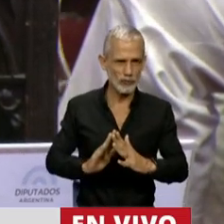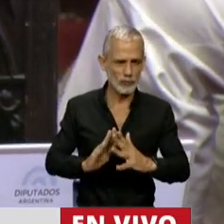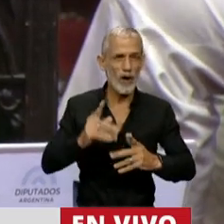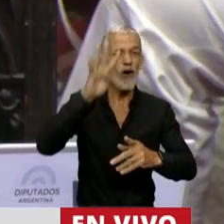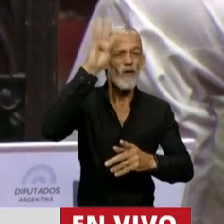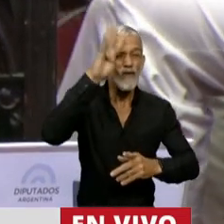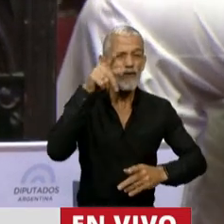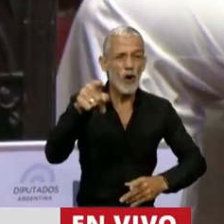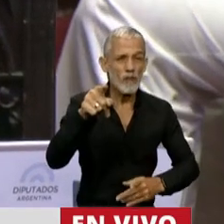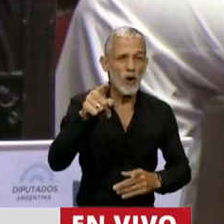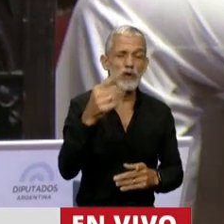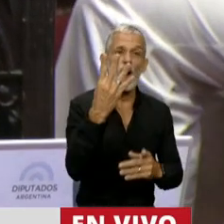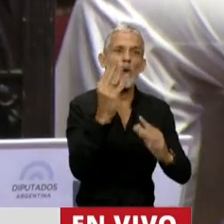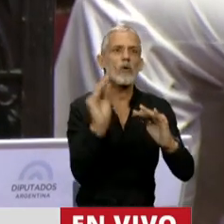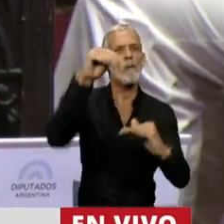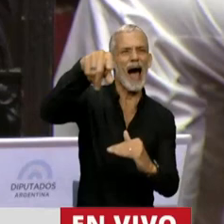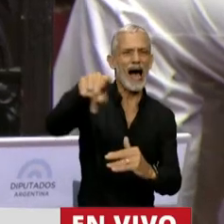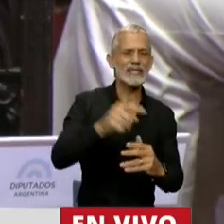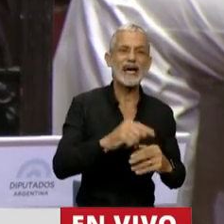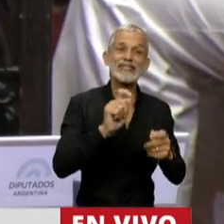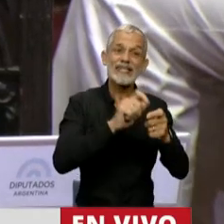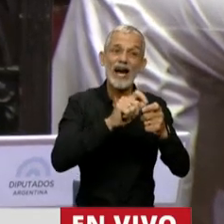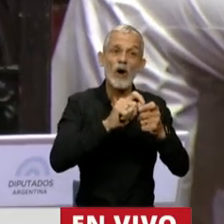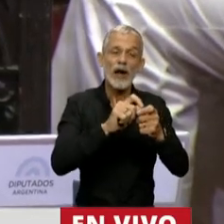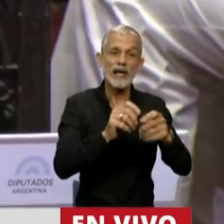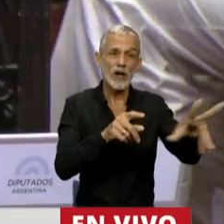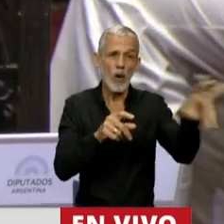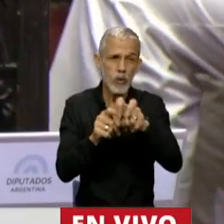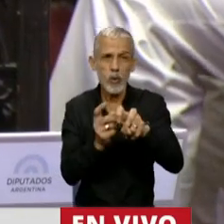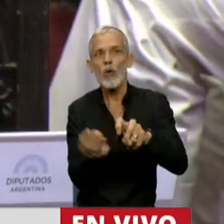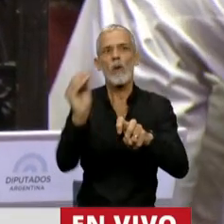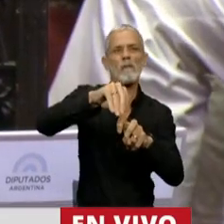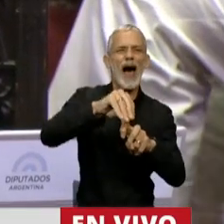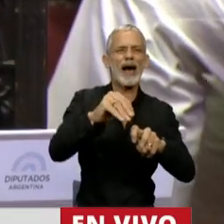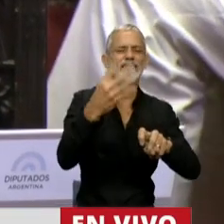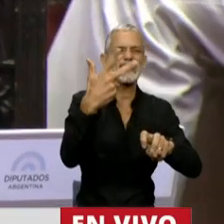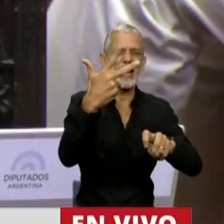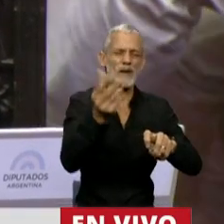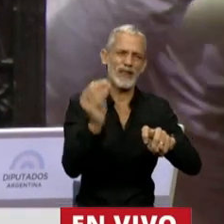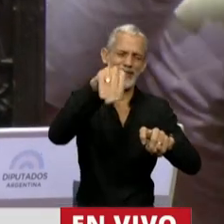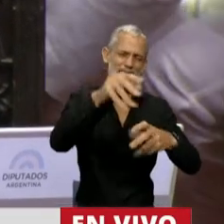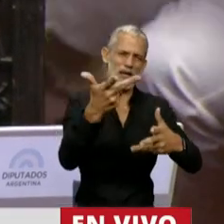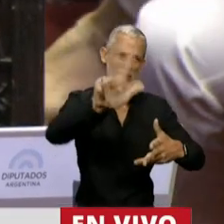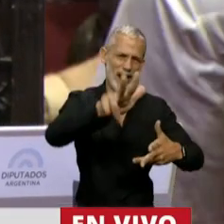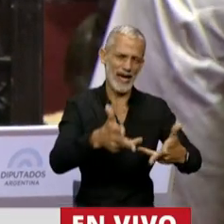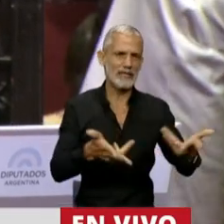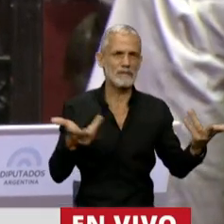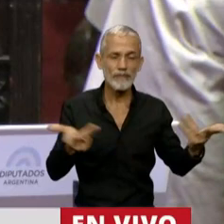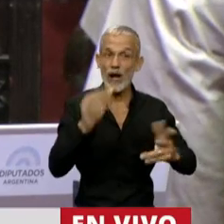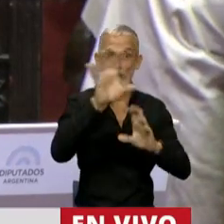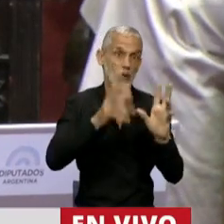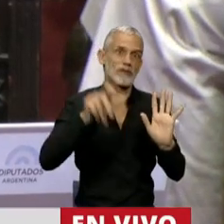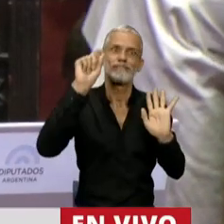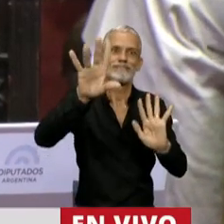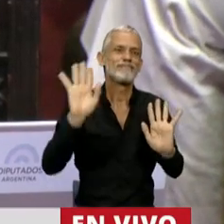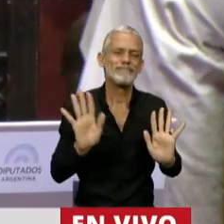Formosa se lleva 4 veces más. Santiago del Estero, 3 veces más. Simplemente para acordarme las provincias de Los